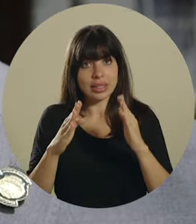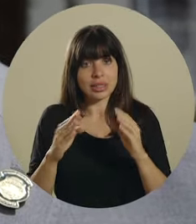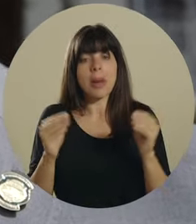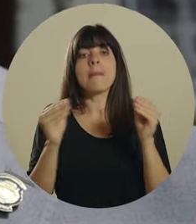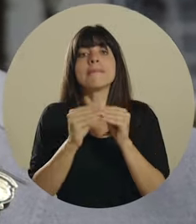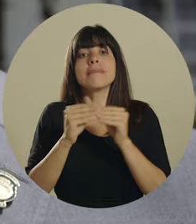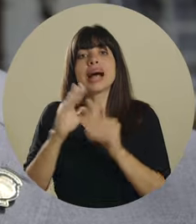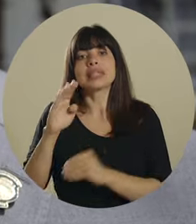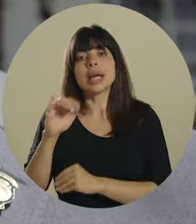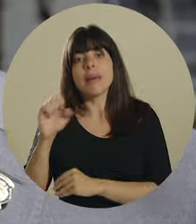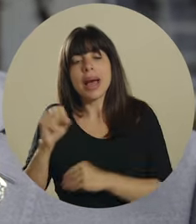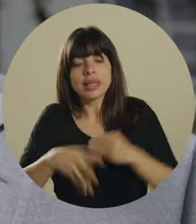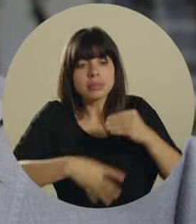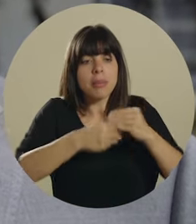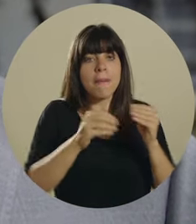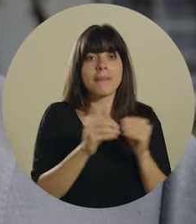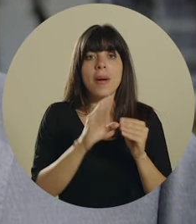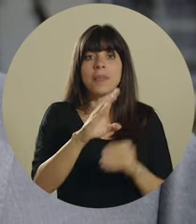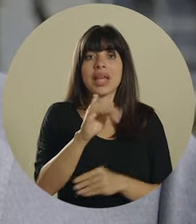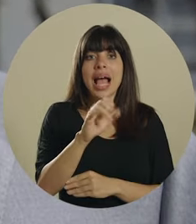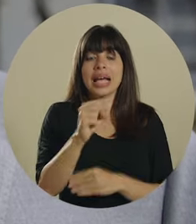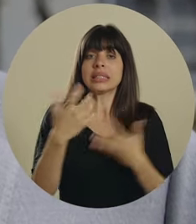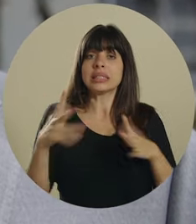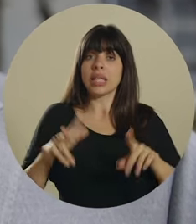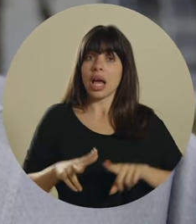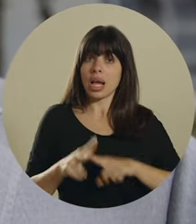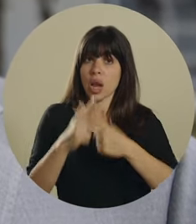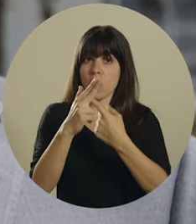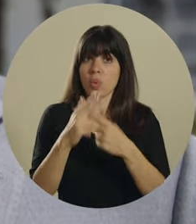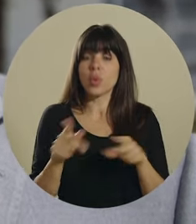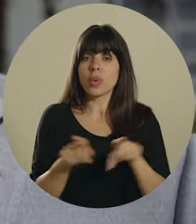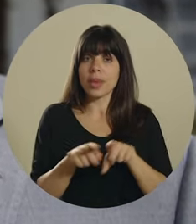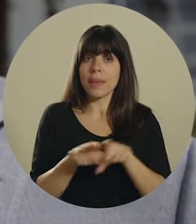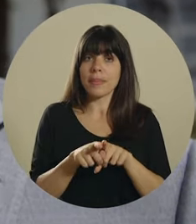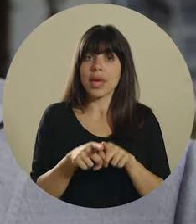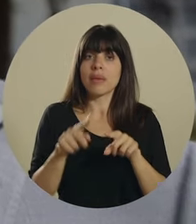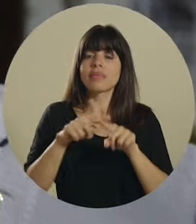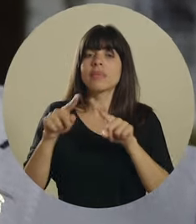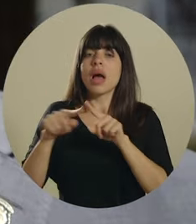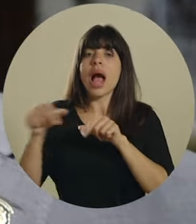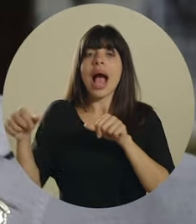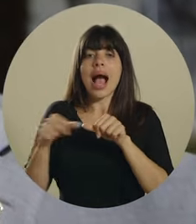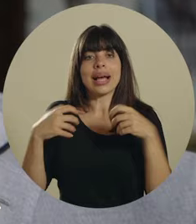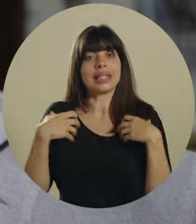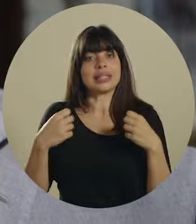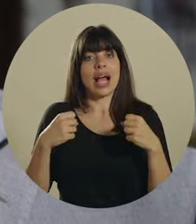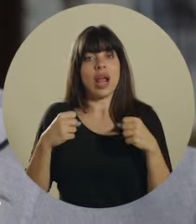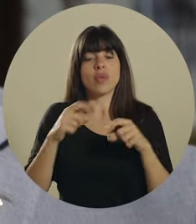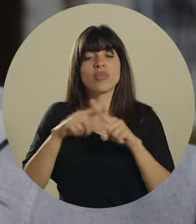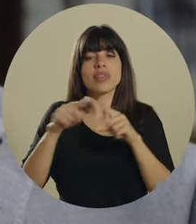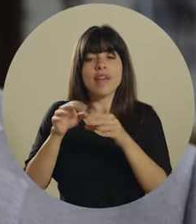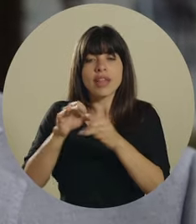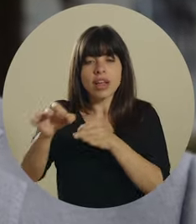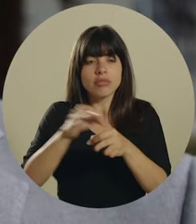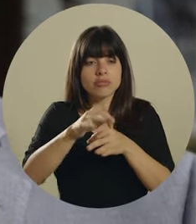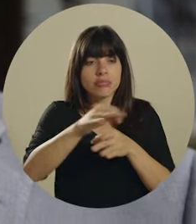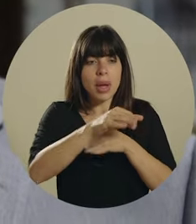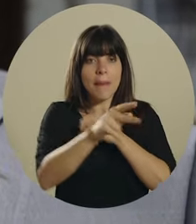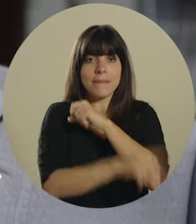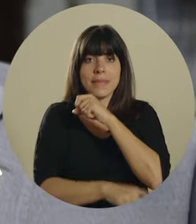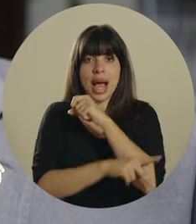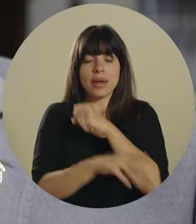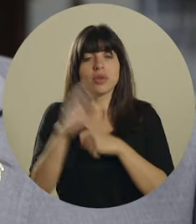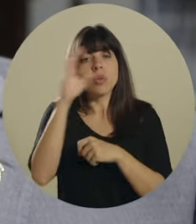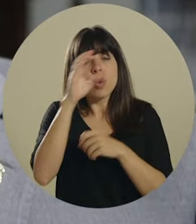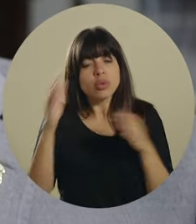de atención, más EVAIS, más CAIS. Hemos ya inaugurado también áreas de salud de las regiones del país.